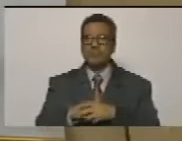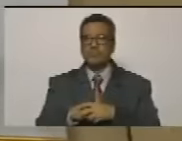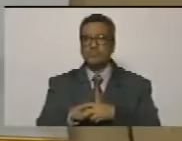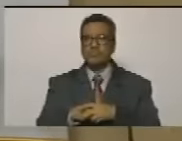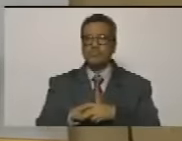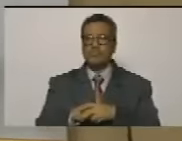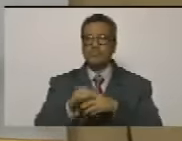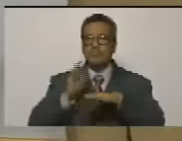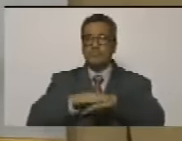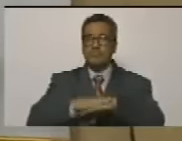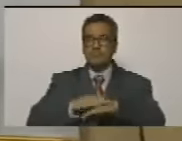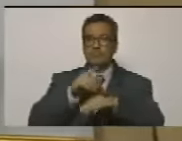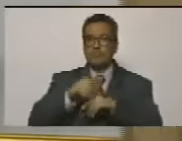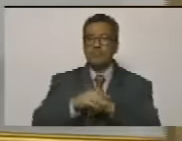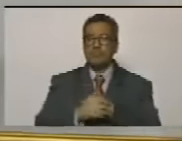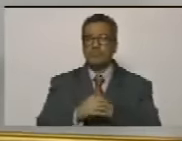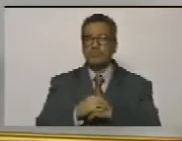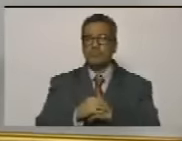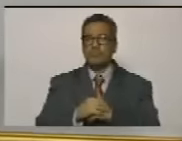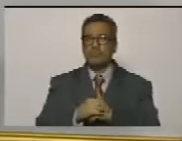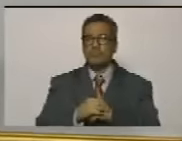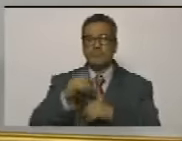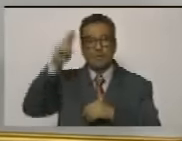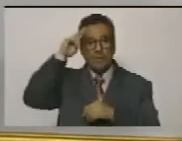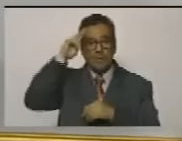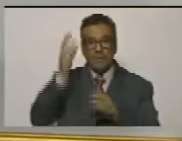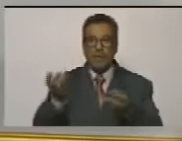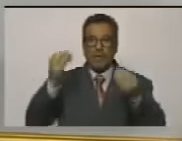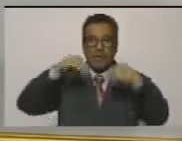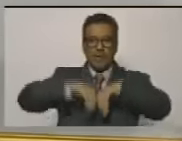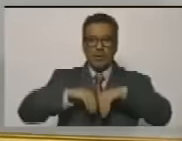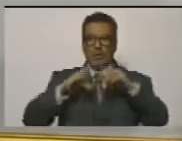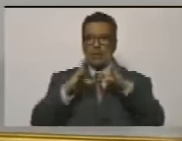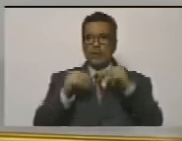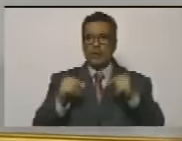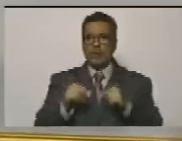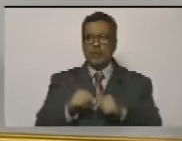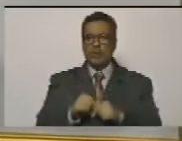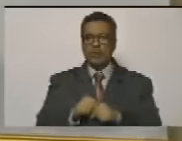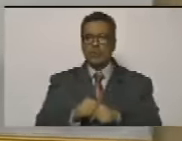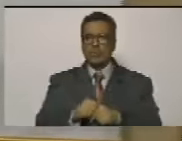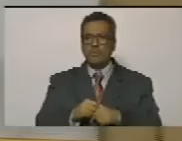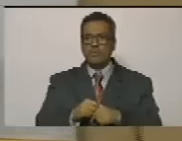somos culpables de respetar acuerdos con todas y con todos